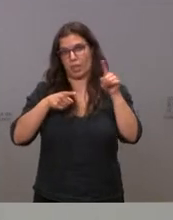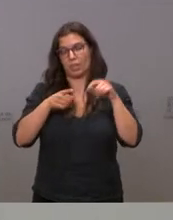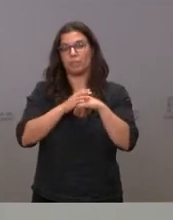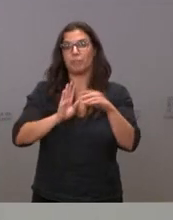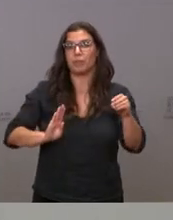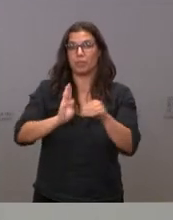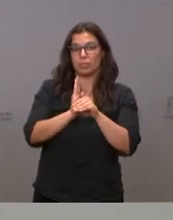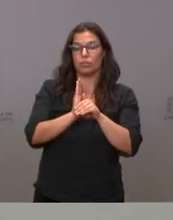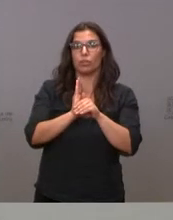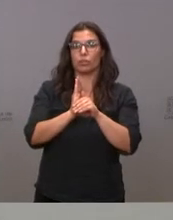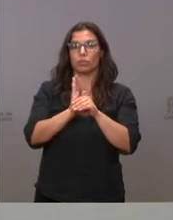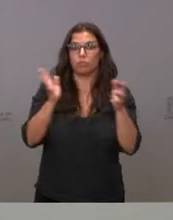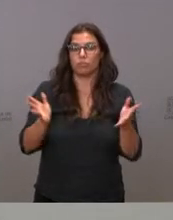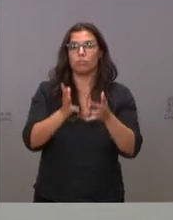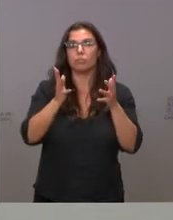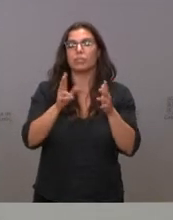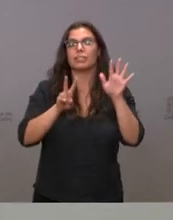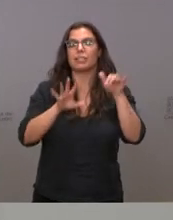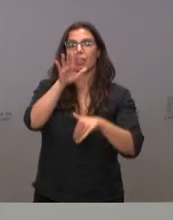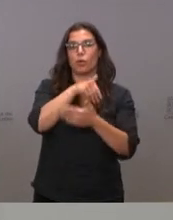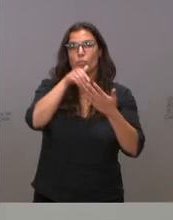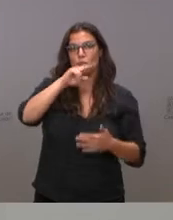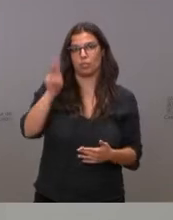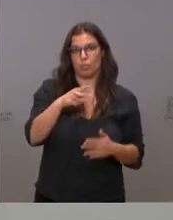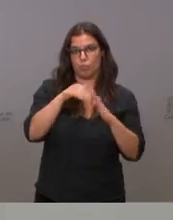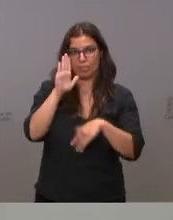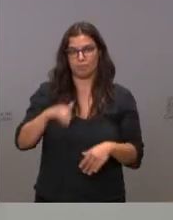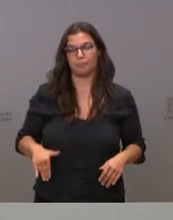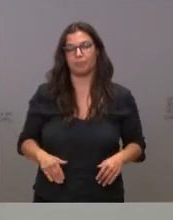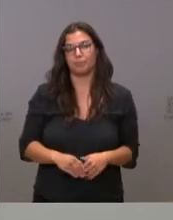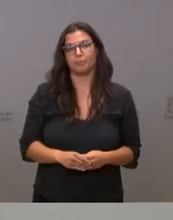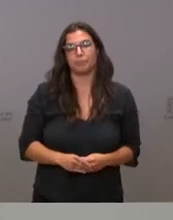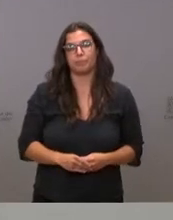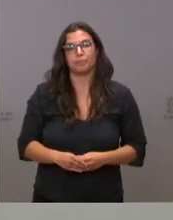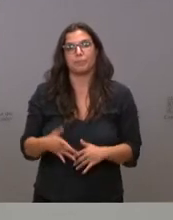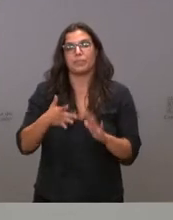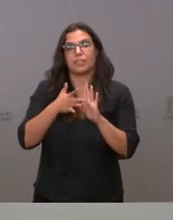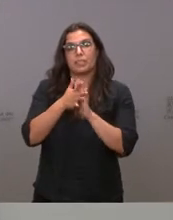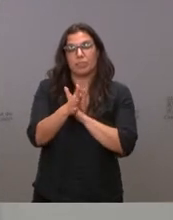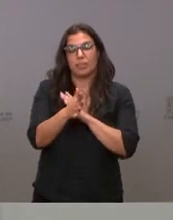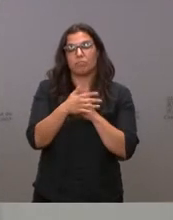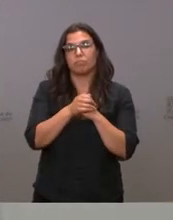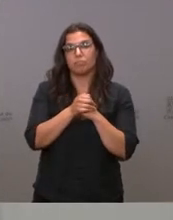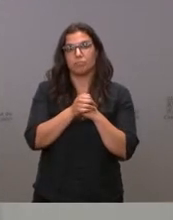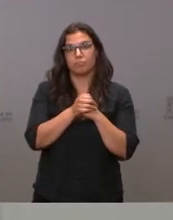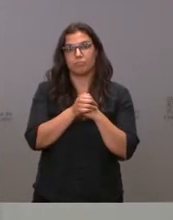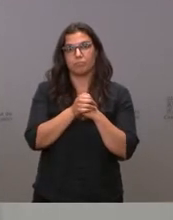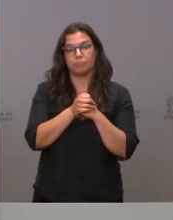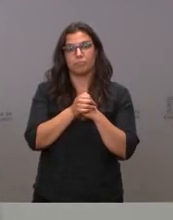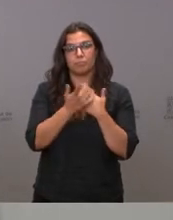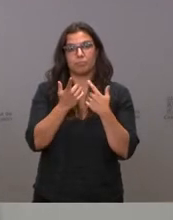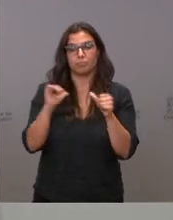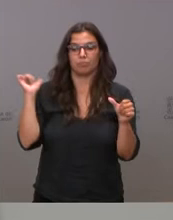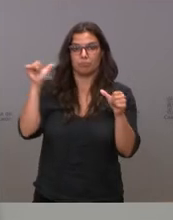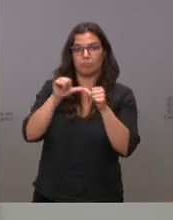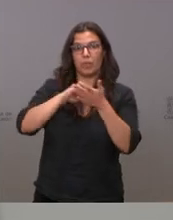inversión inducida de más de 75 millones de euros. Se trata de continuar con nuestro